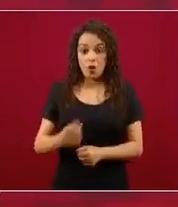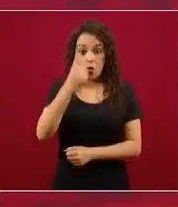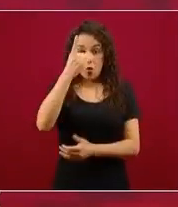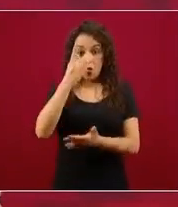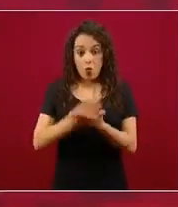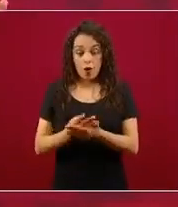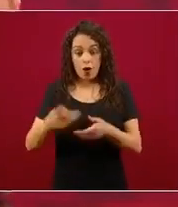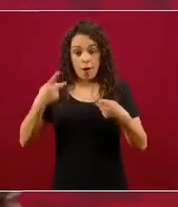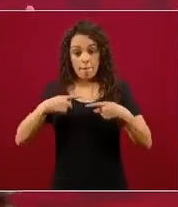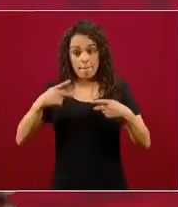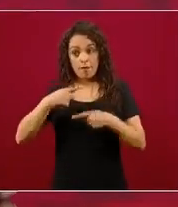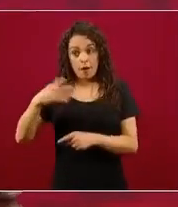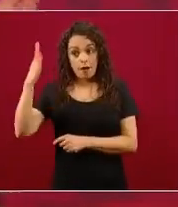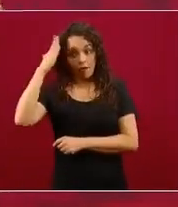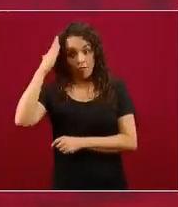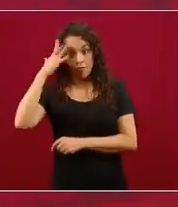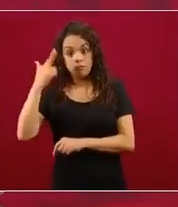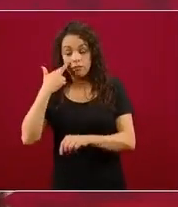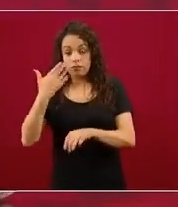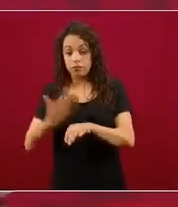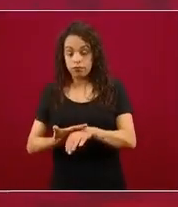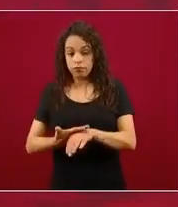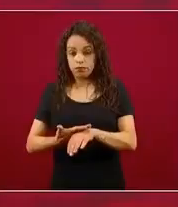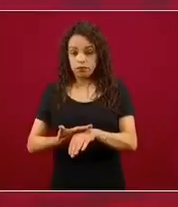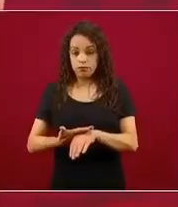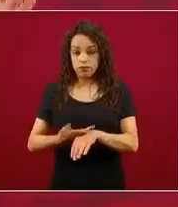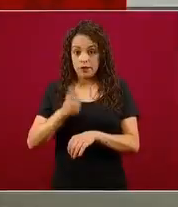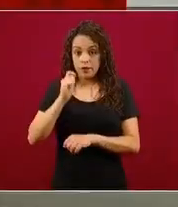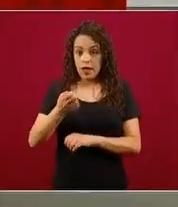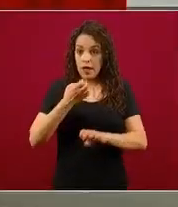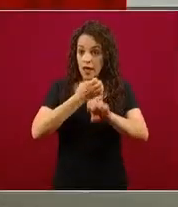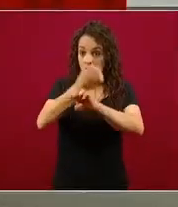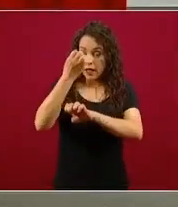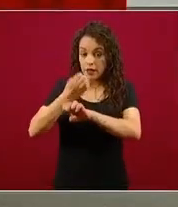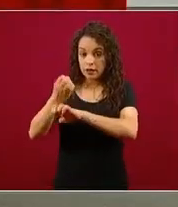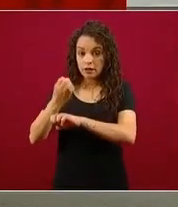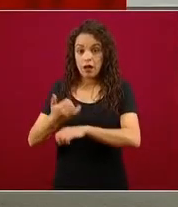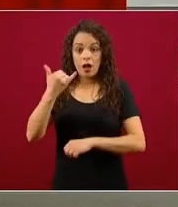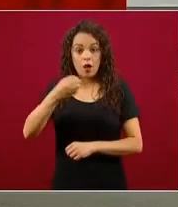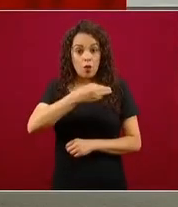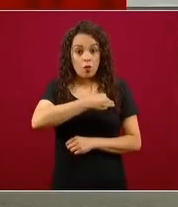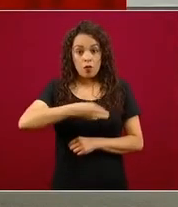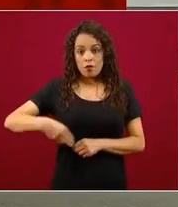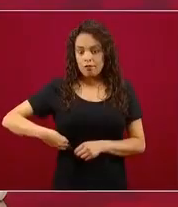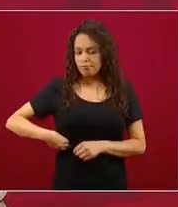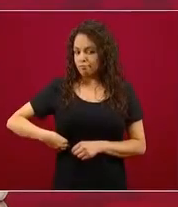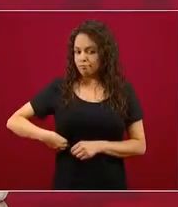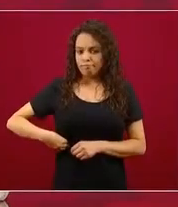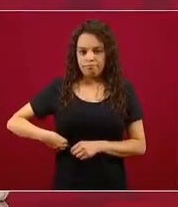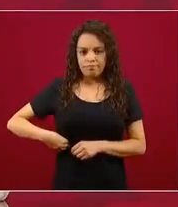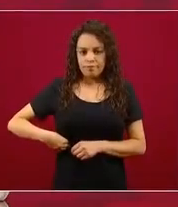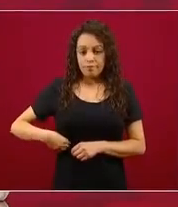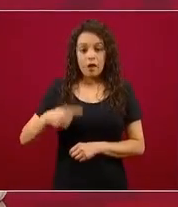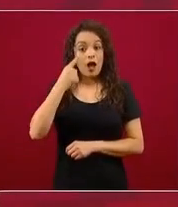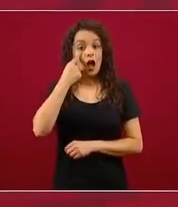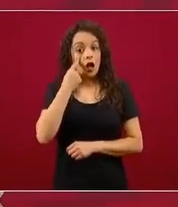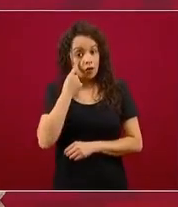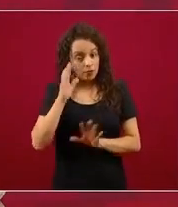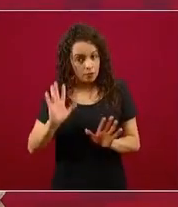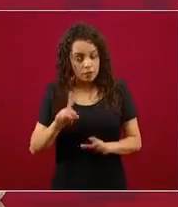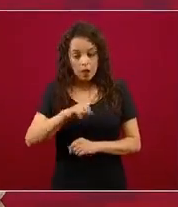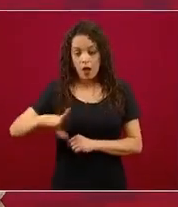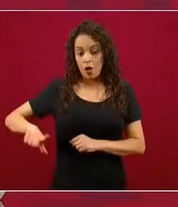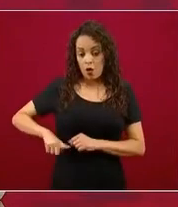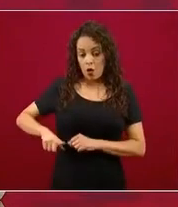y mandatarias, tanto estatales como municipales. Ojo, aquí los gobiernos municipales pueden ser extraordinariamente